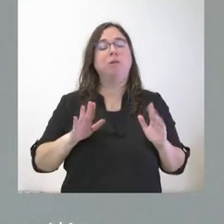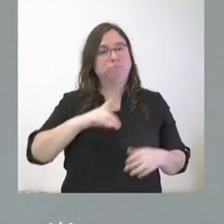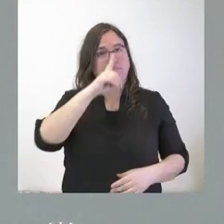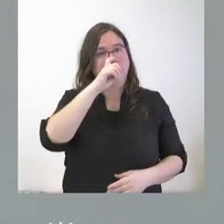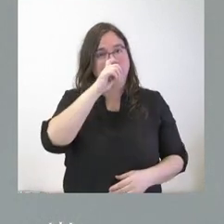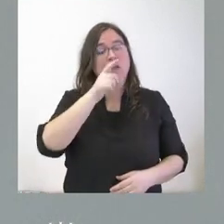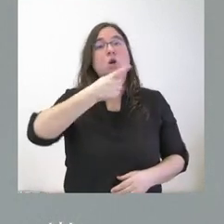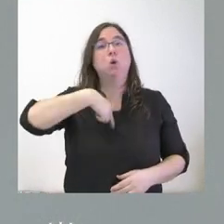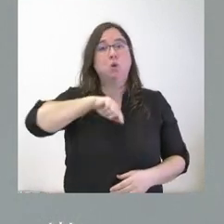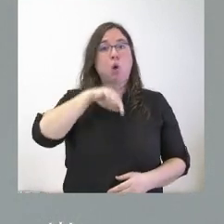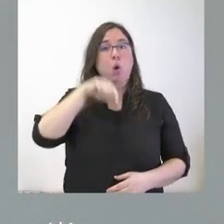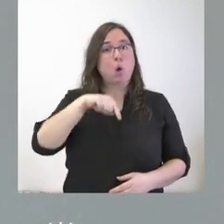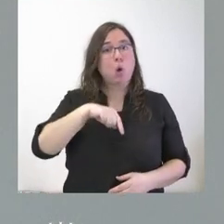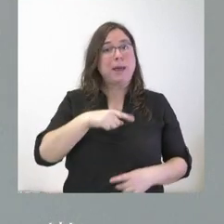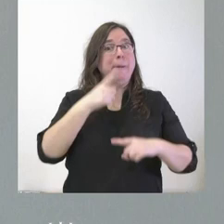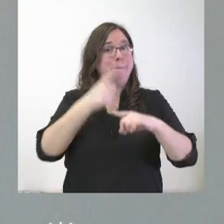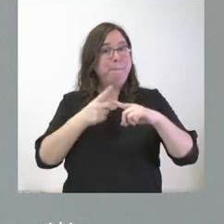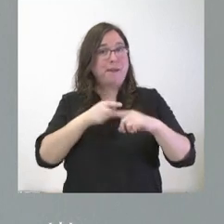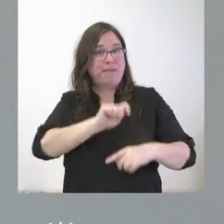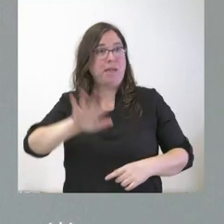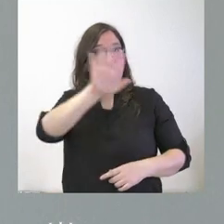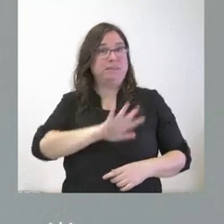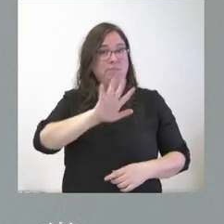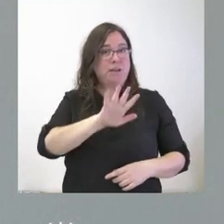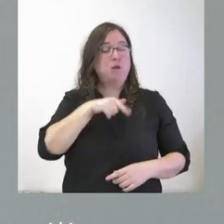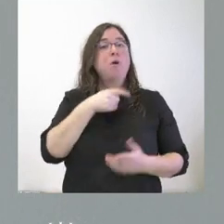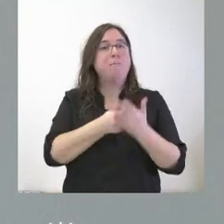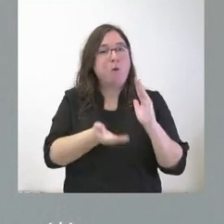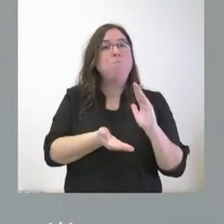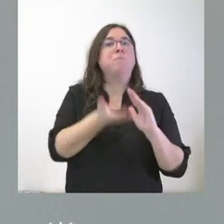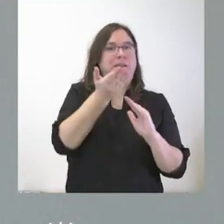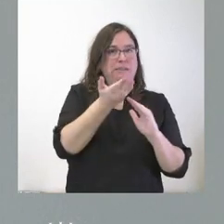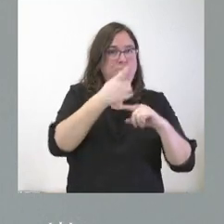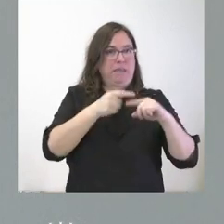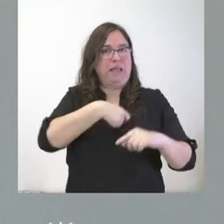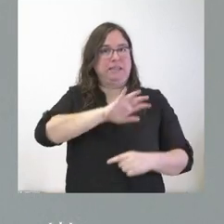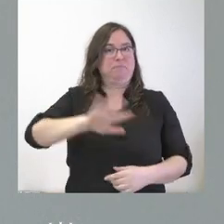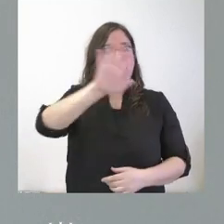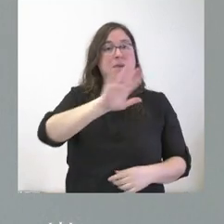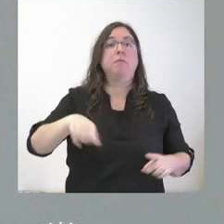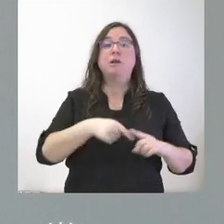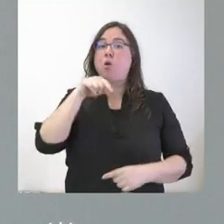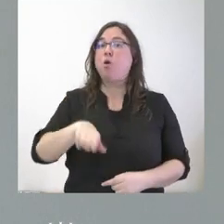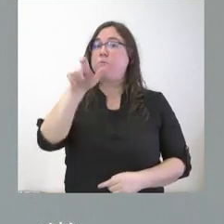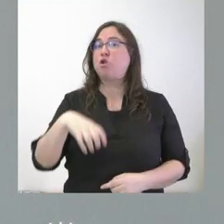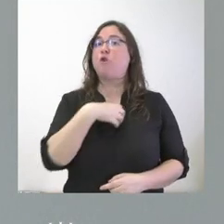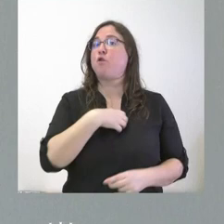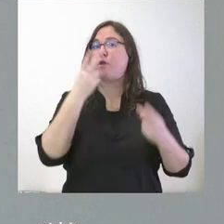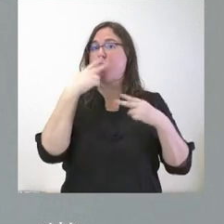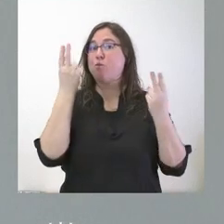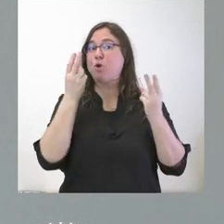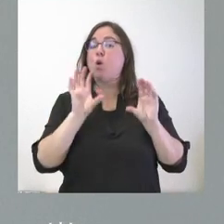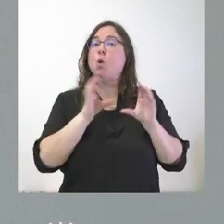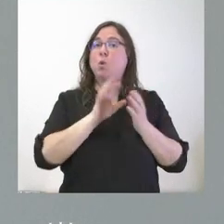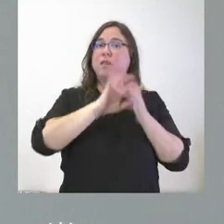que estamos hoy por encima de la media de las comunidades autónomas de España y que hoy un empleado público de la Junta de